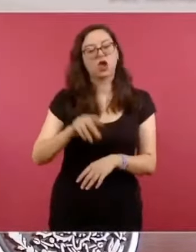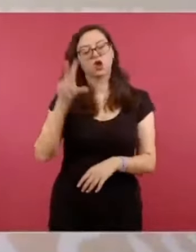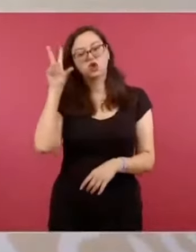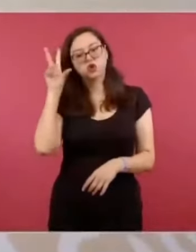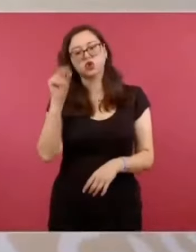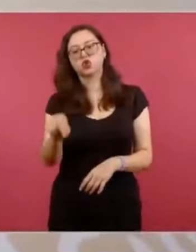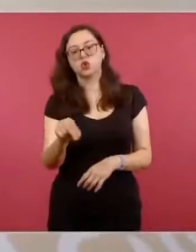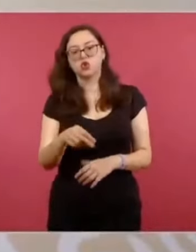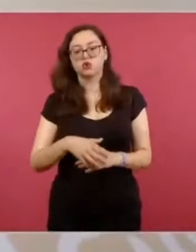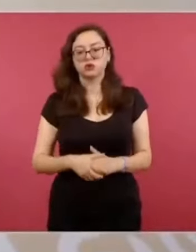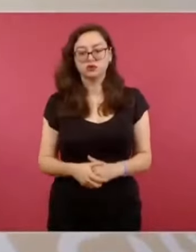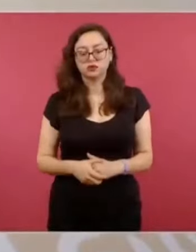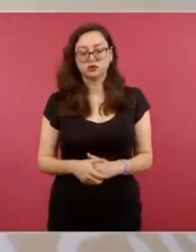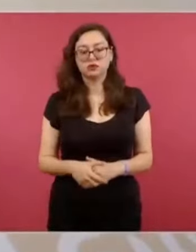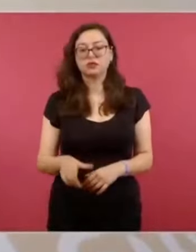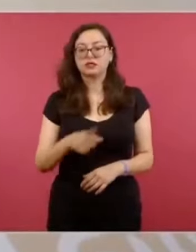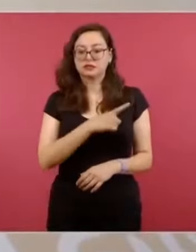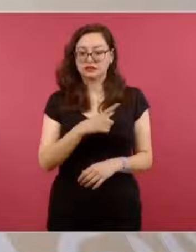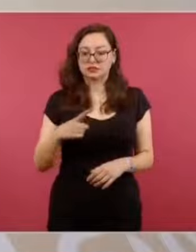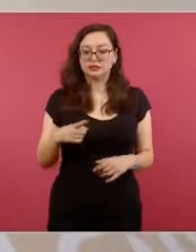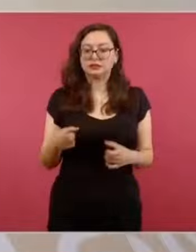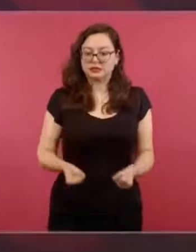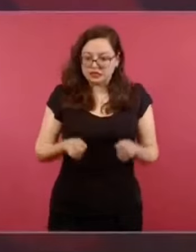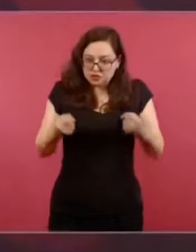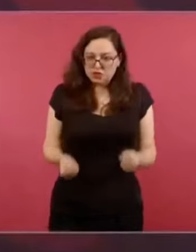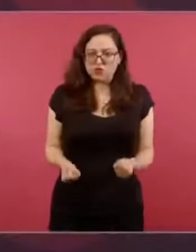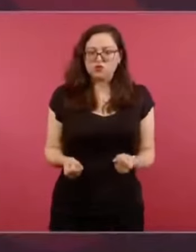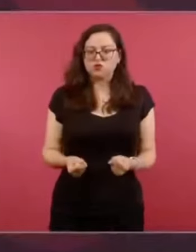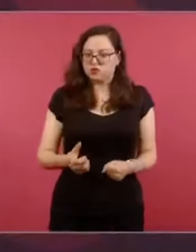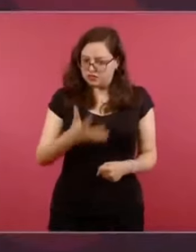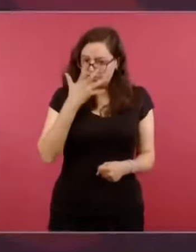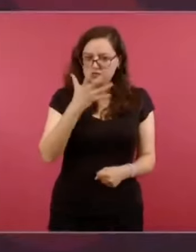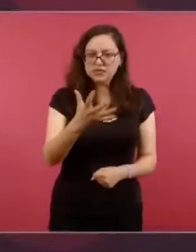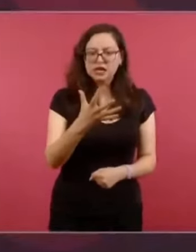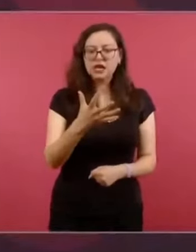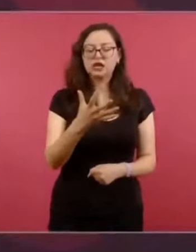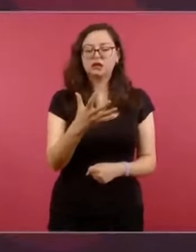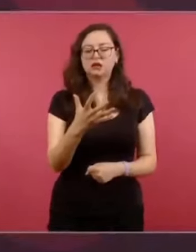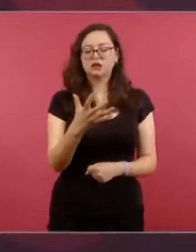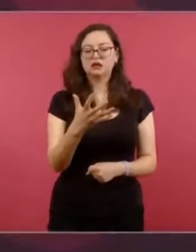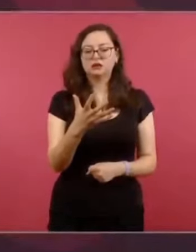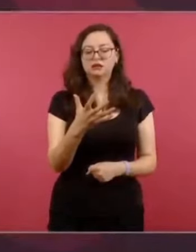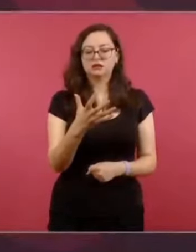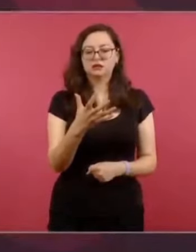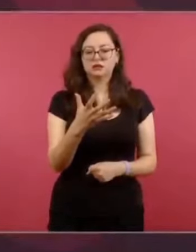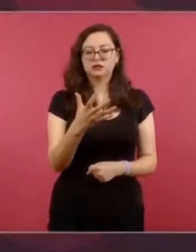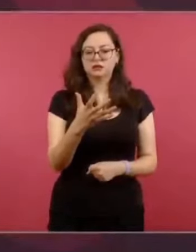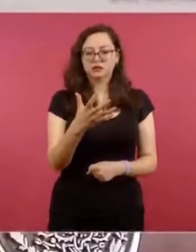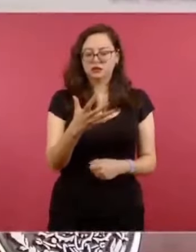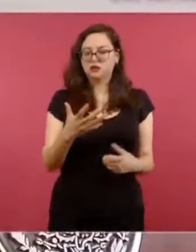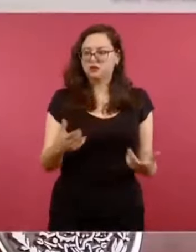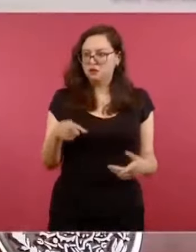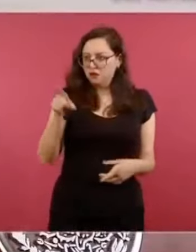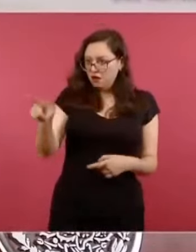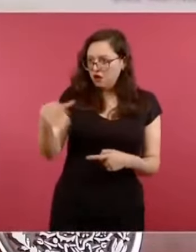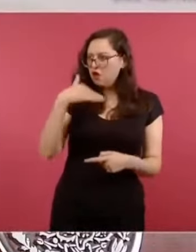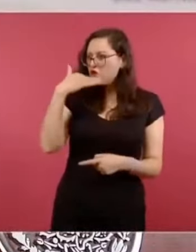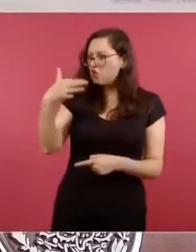señalar